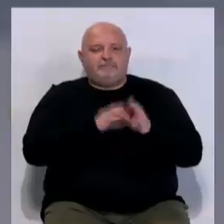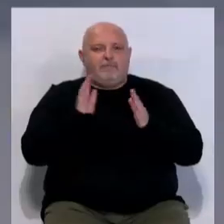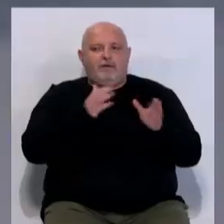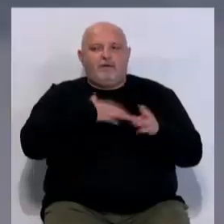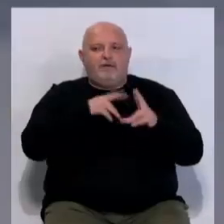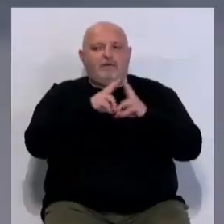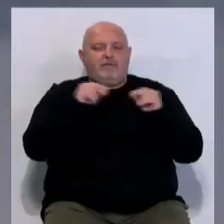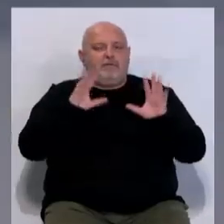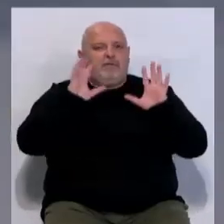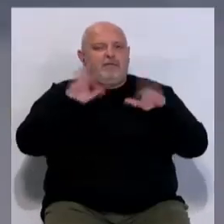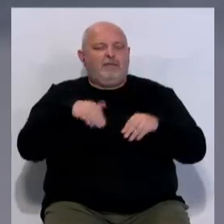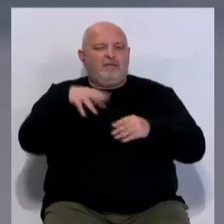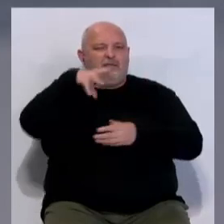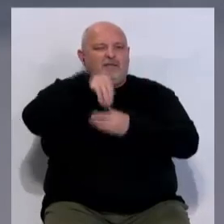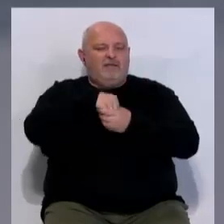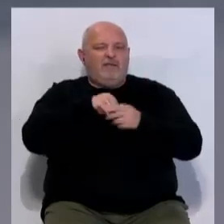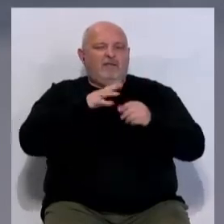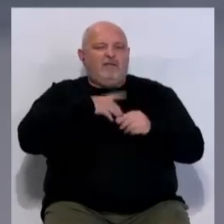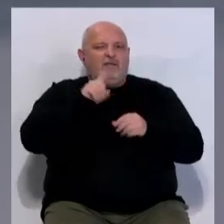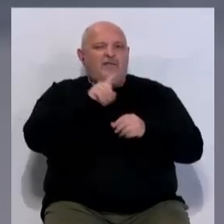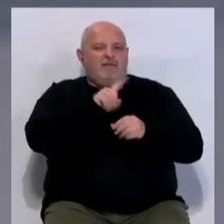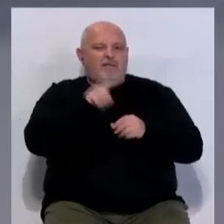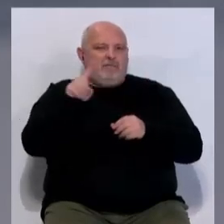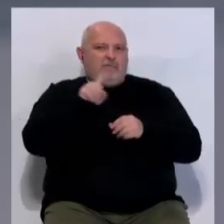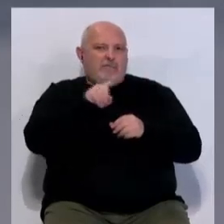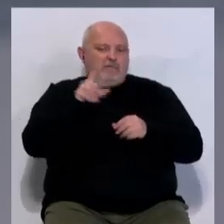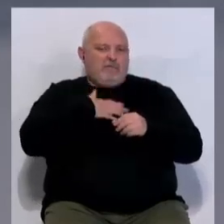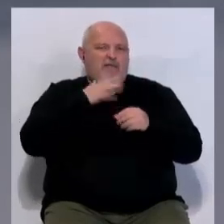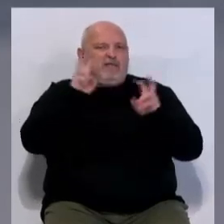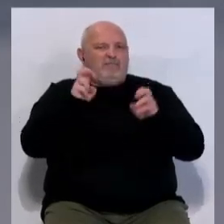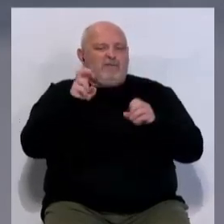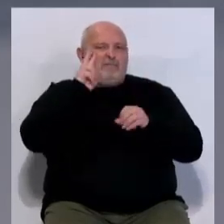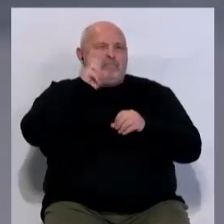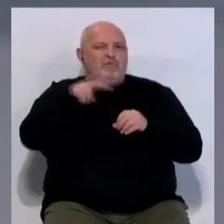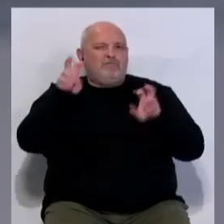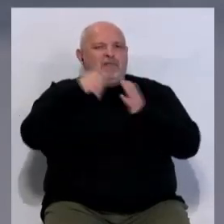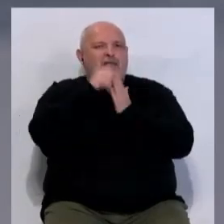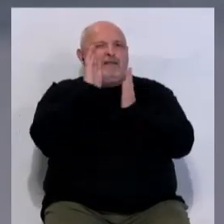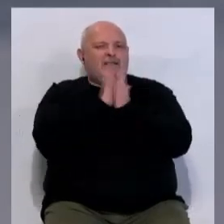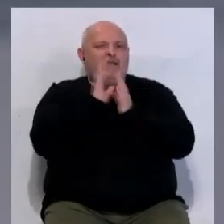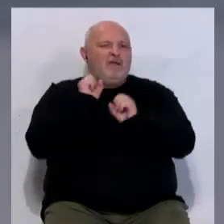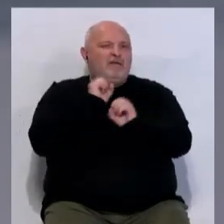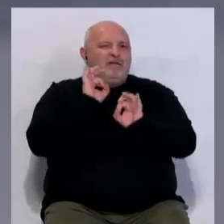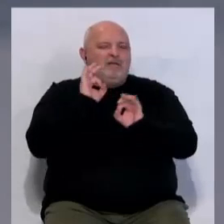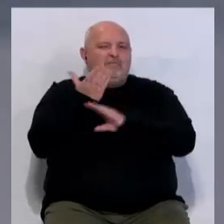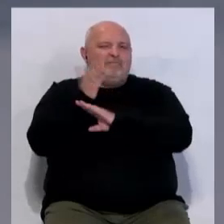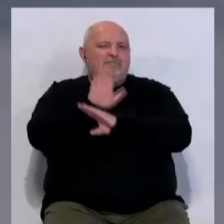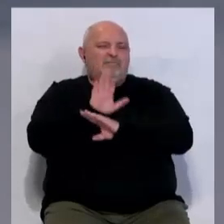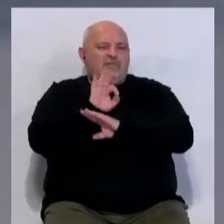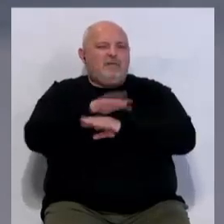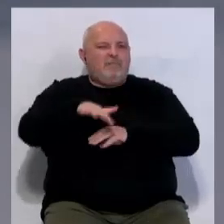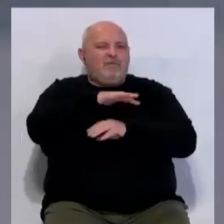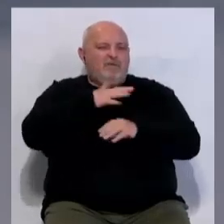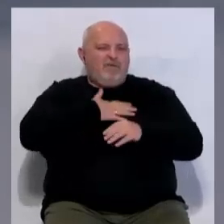La Universidad de Cádiz, dentro de la decimoprimera semana de las letras, acoge una exposición de cartelería cofrada y su representación del